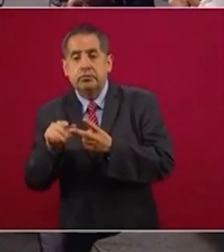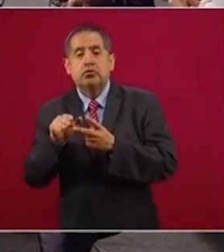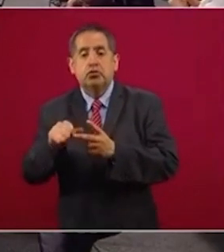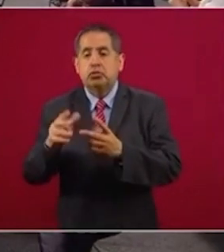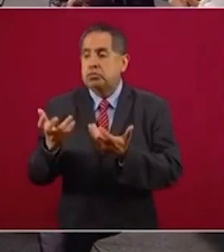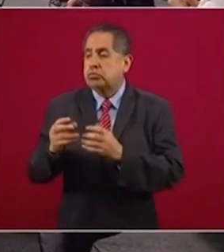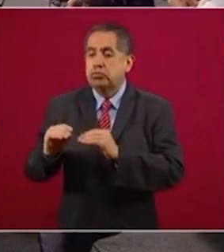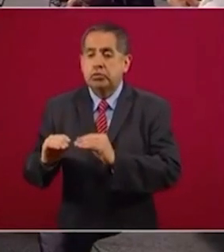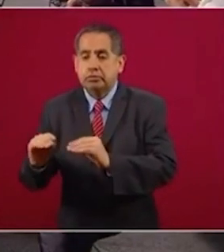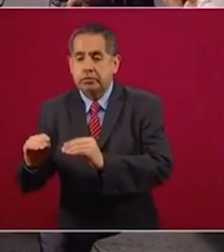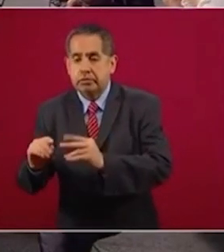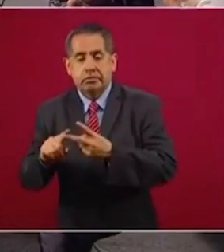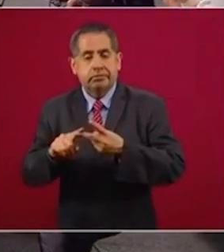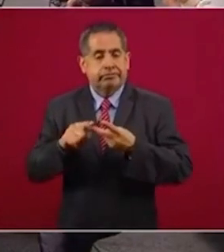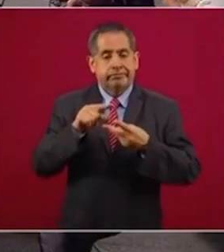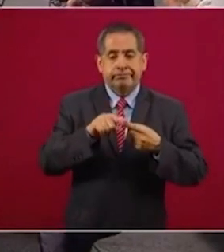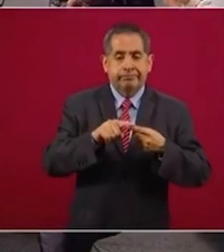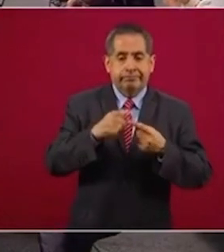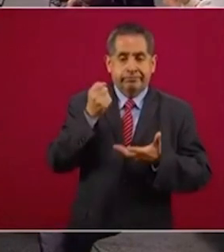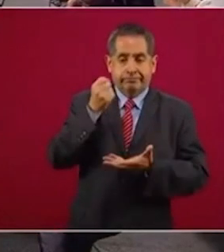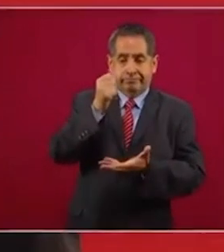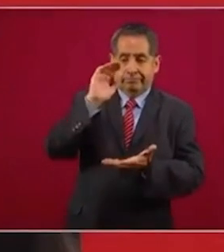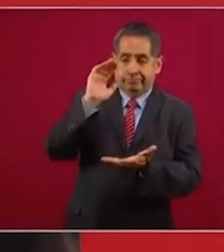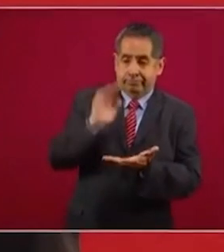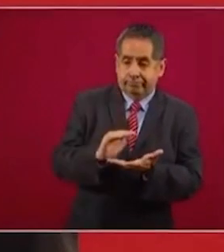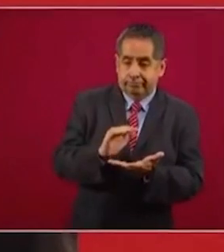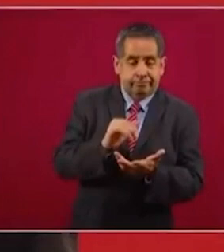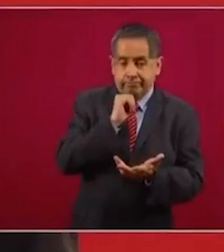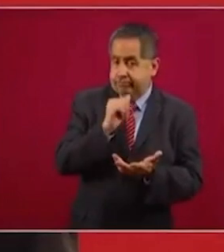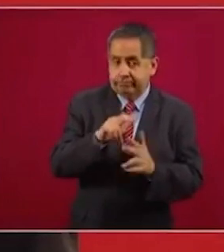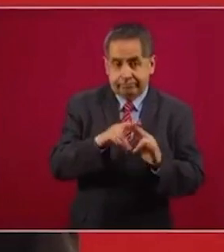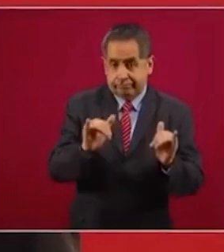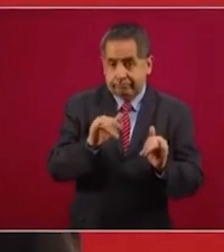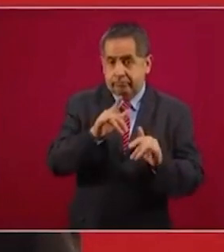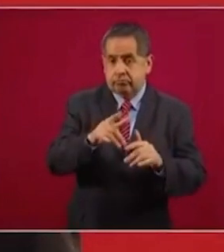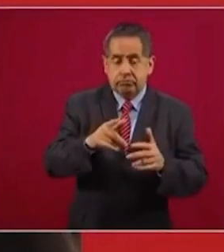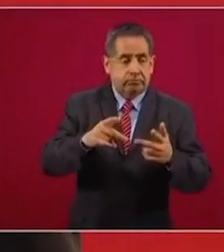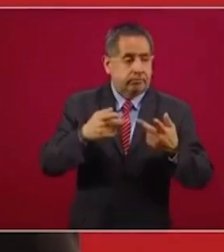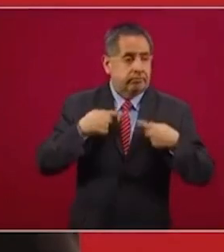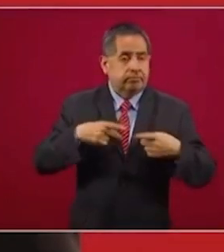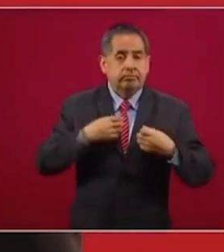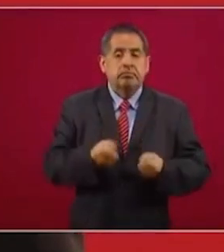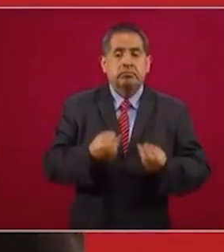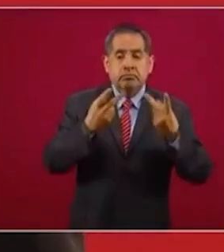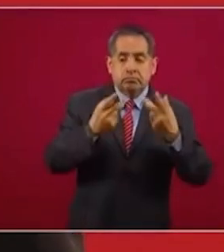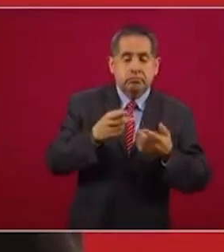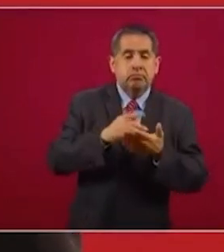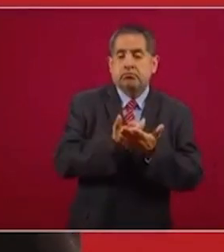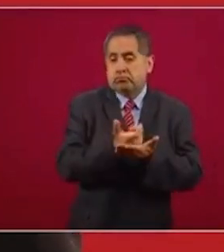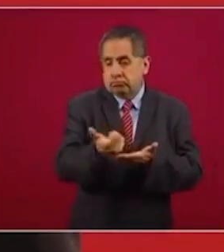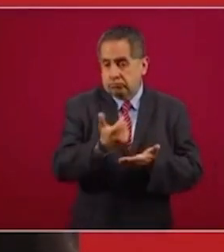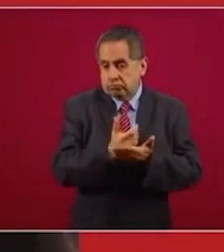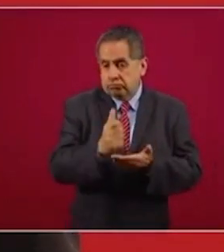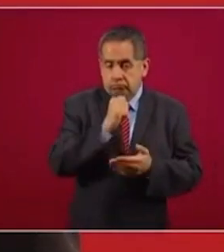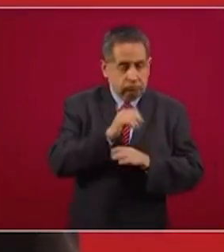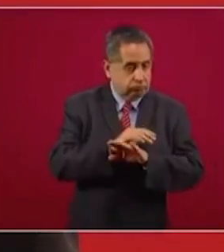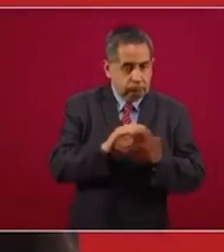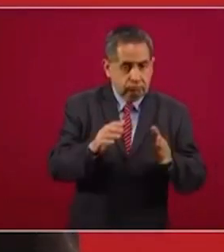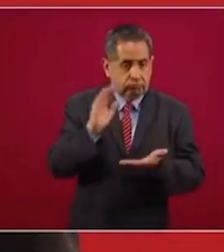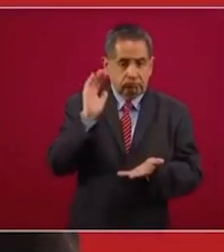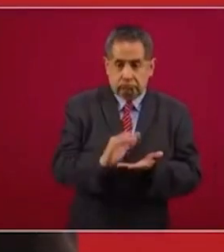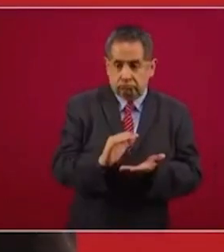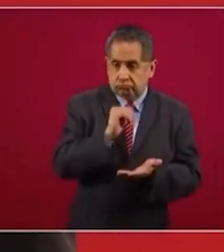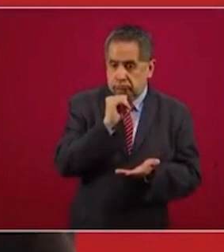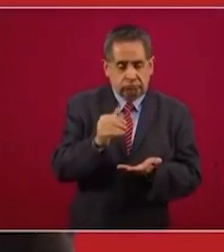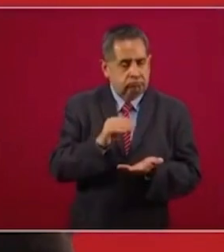operaciones, pero no hemos sufrido recortes ni en el tema de personal y salarios, ni en la parte